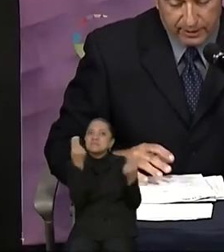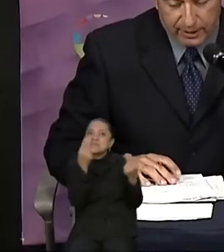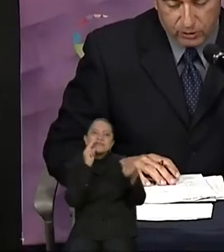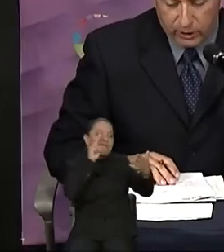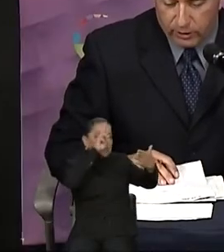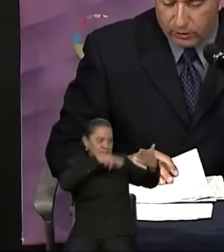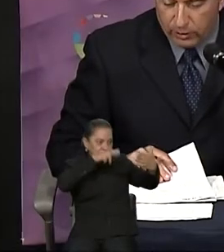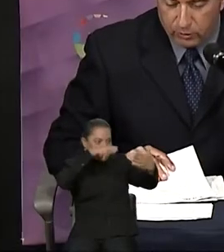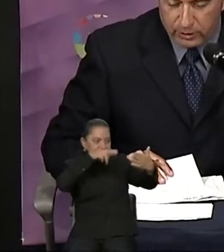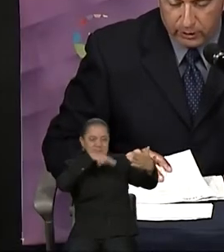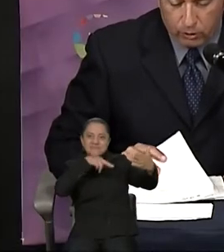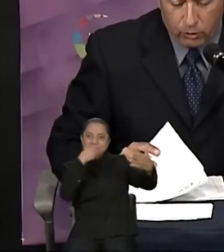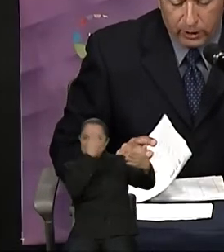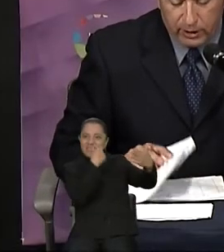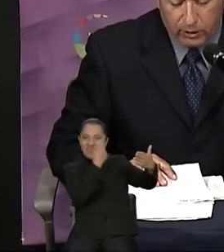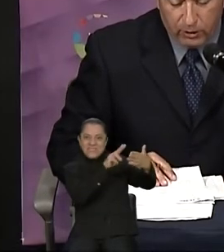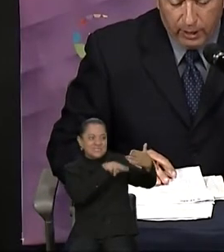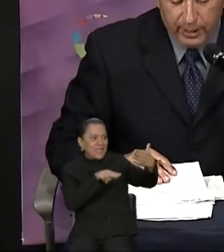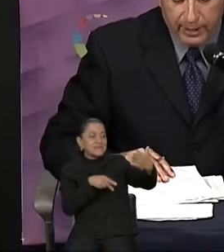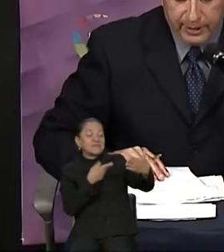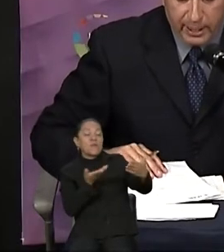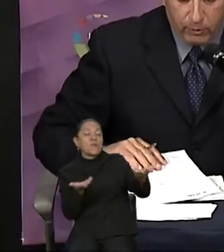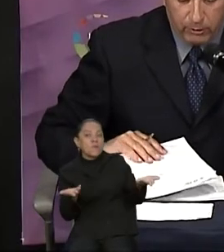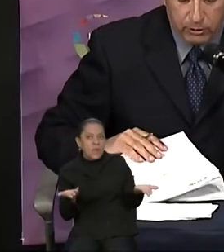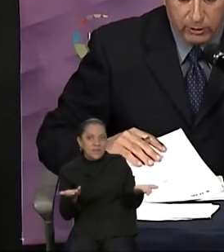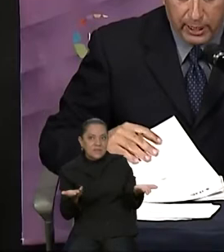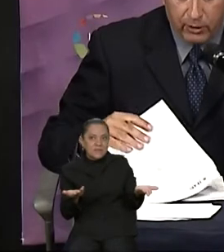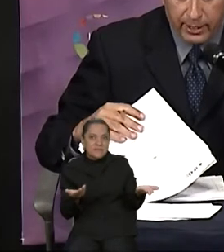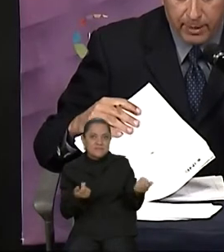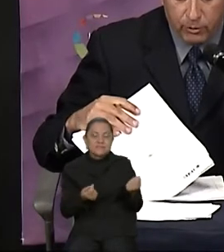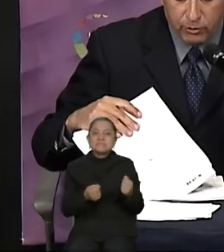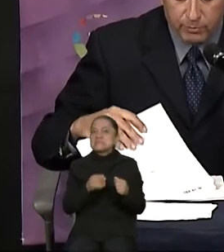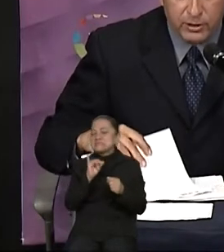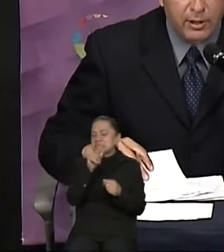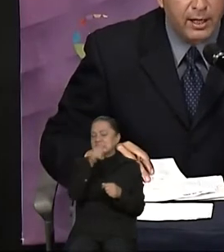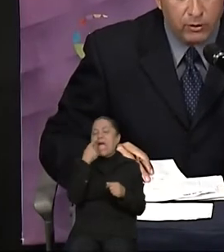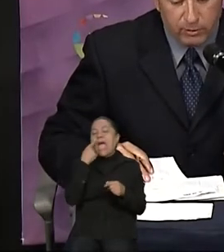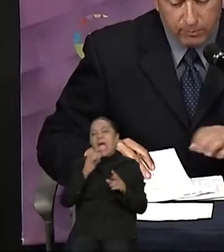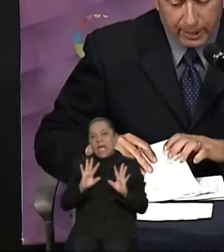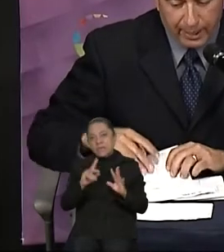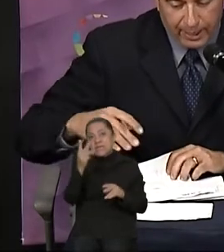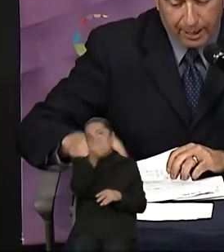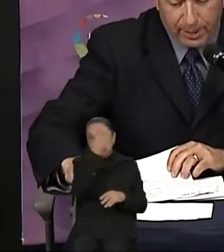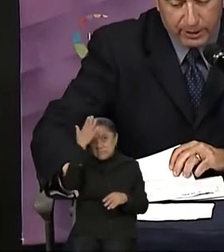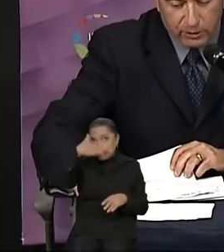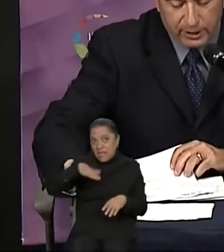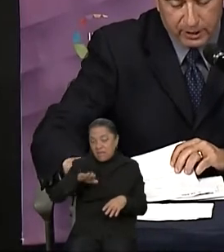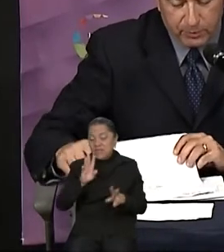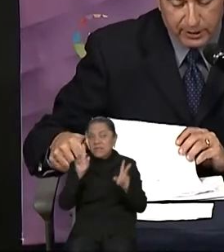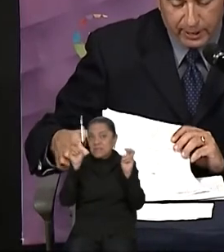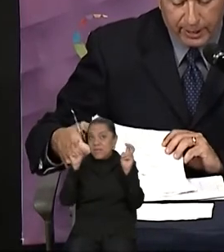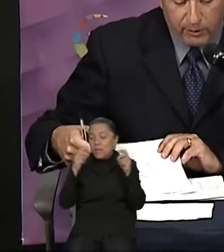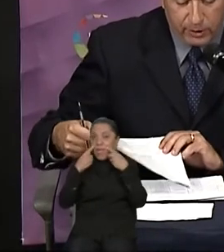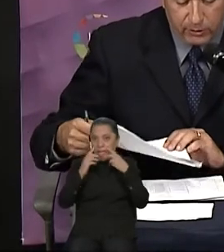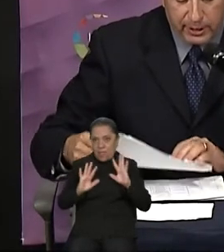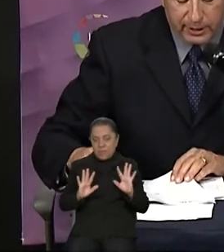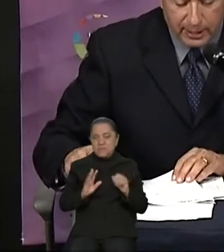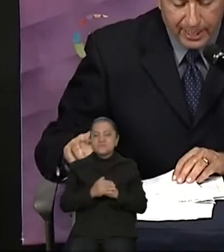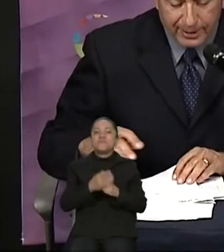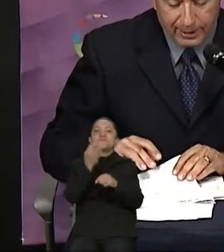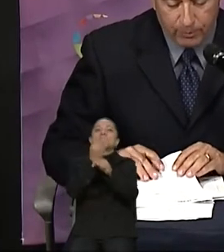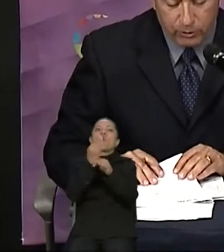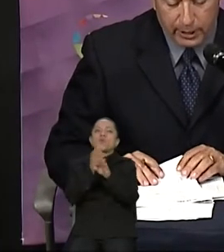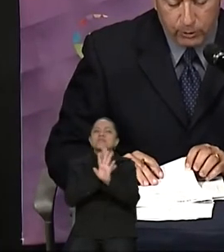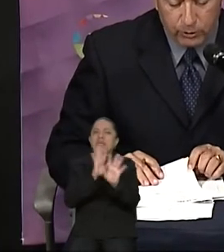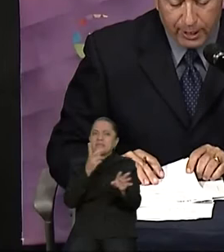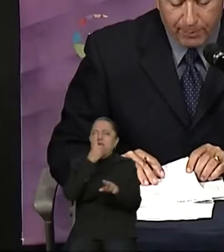antecedente histórico, el sustento jurídico y de acuerdo al sorteo que ya hemos mencionado para la aparición y respuesta de cada uno de ustedes,